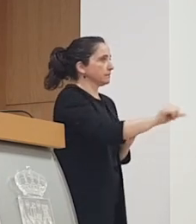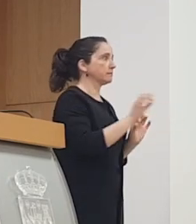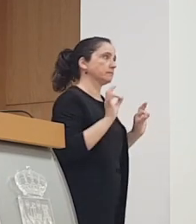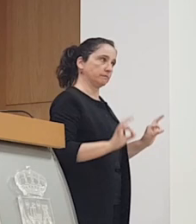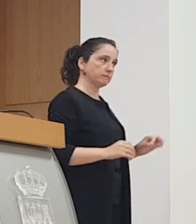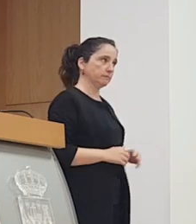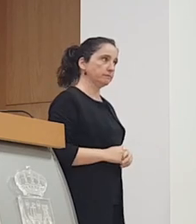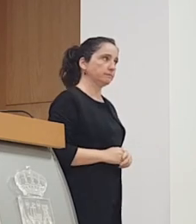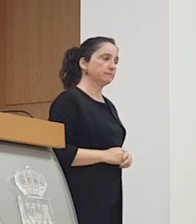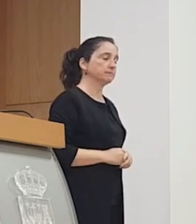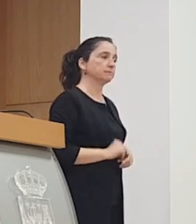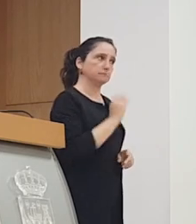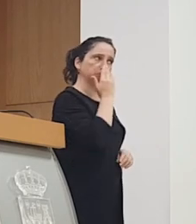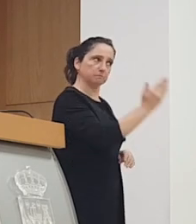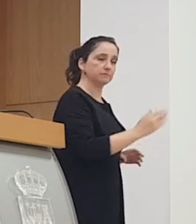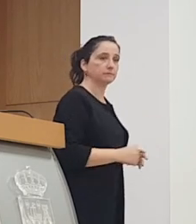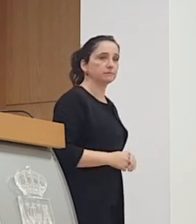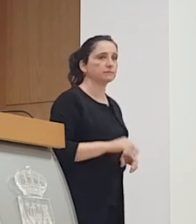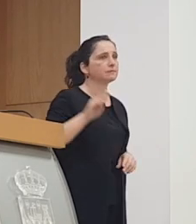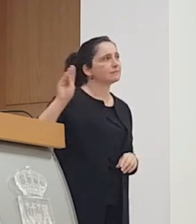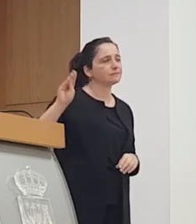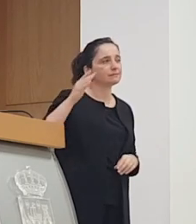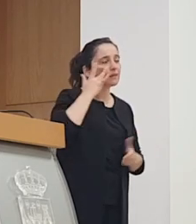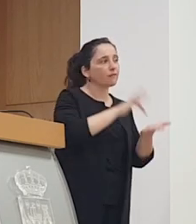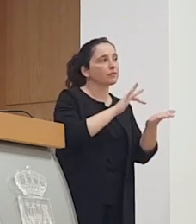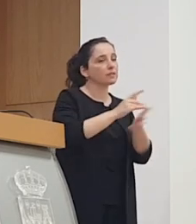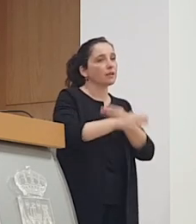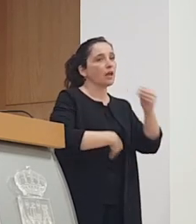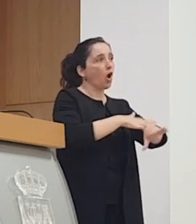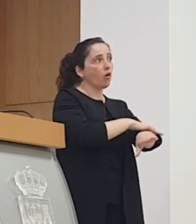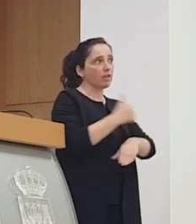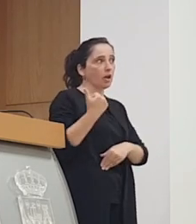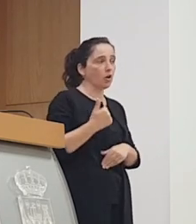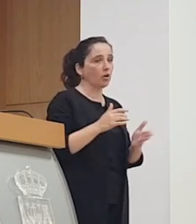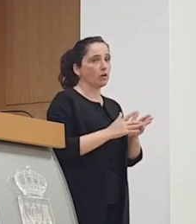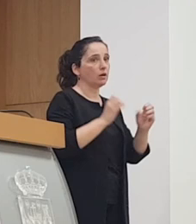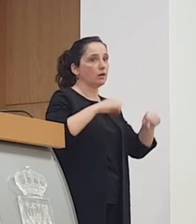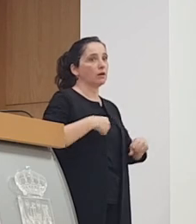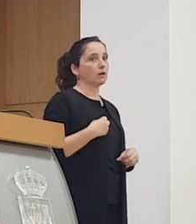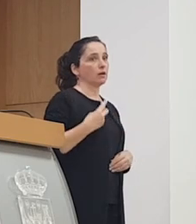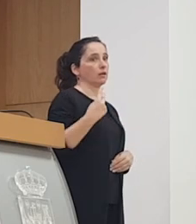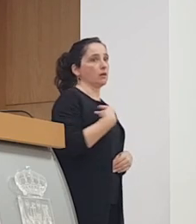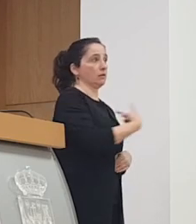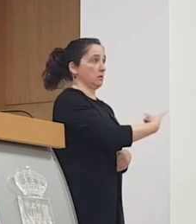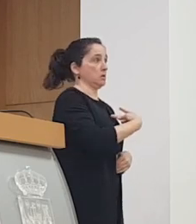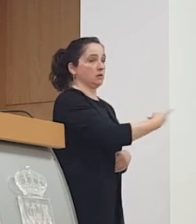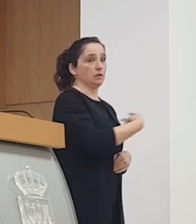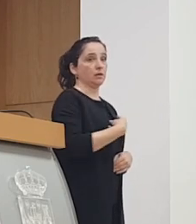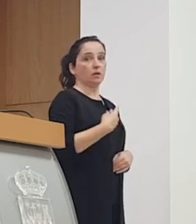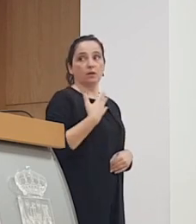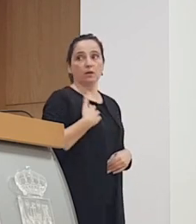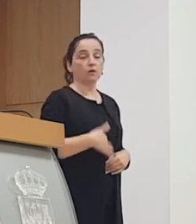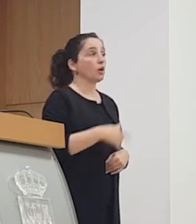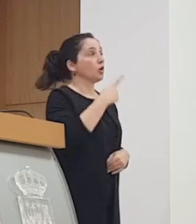es importante y sincera además ahora que estamos en fechas de hacer un nuevo gobierno van ustedes conformadas como la elástica de la bandera nacional